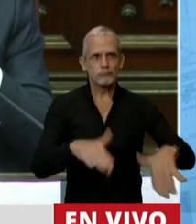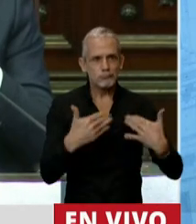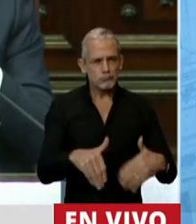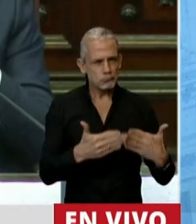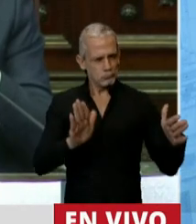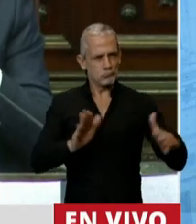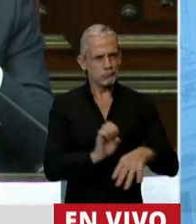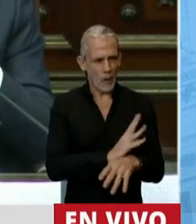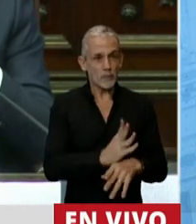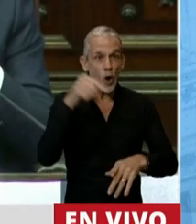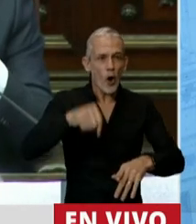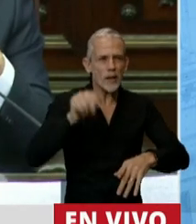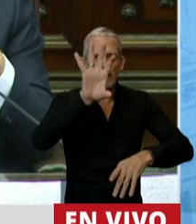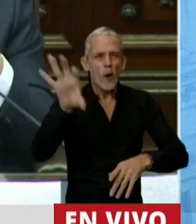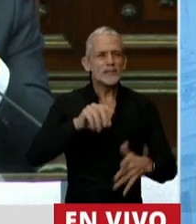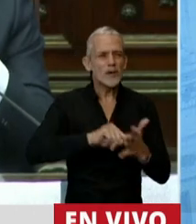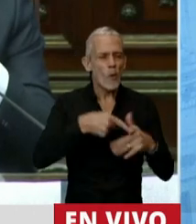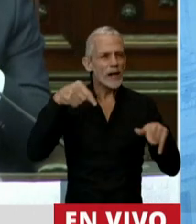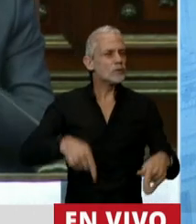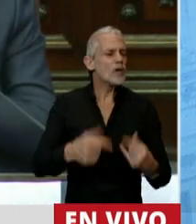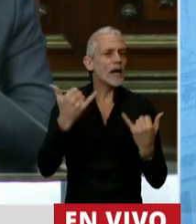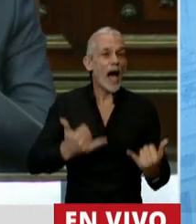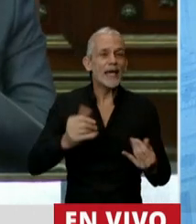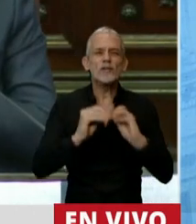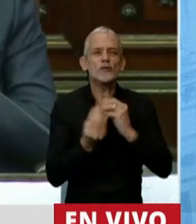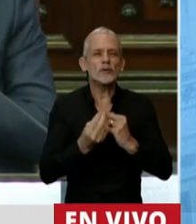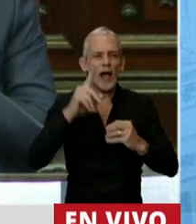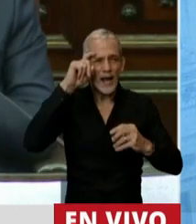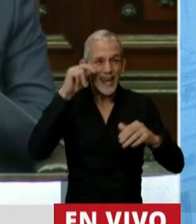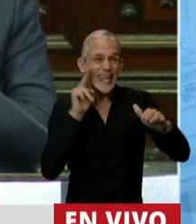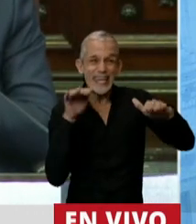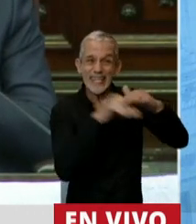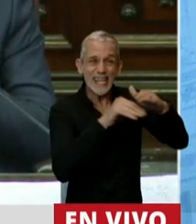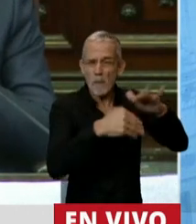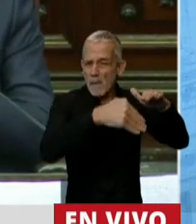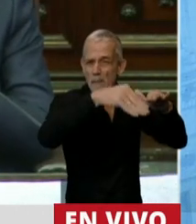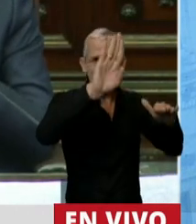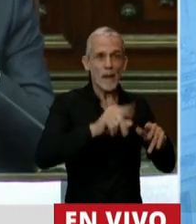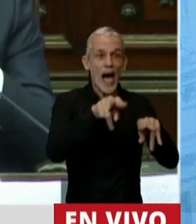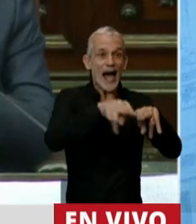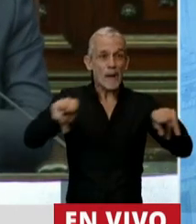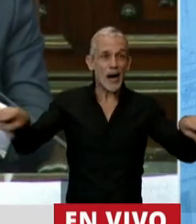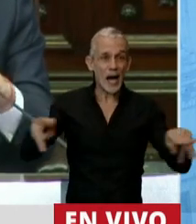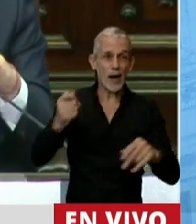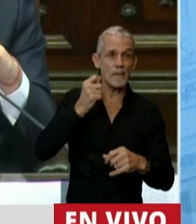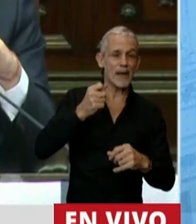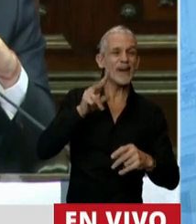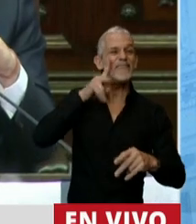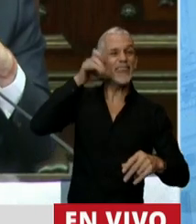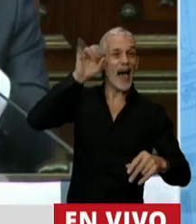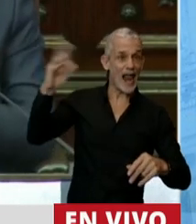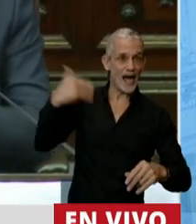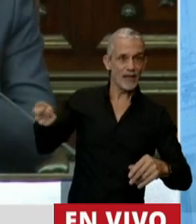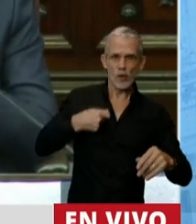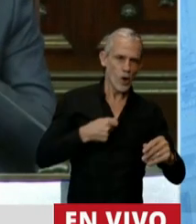Hoy, en la provincia de Buenos Aires, tenemos más internados que las camas que nos dejó el gobierno de María Eugenia Vidal.